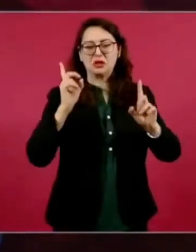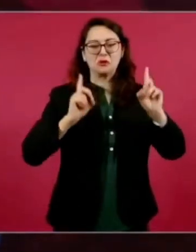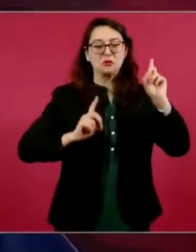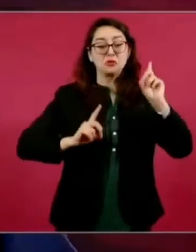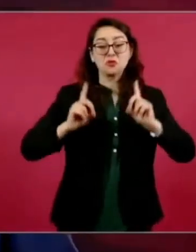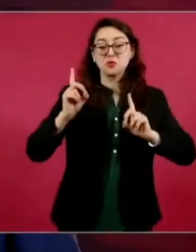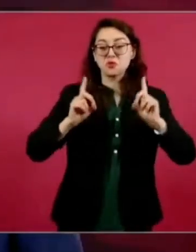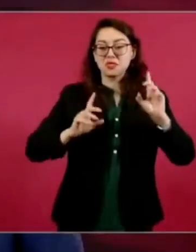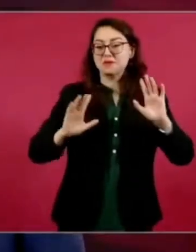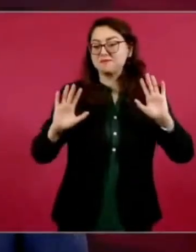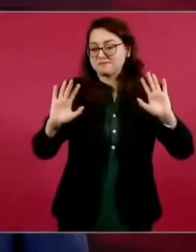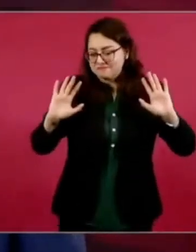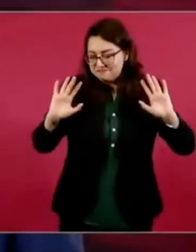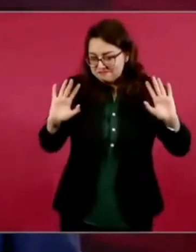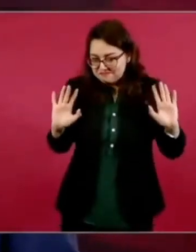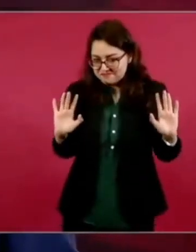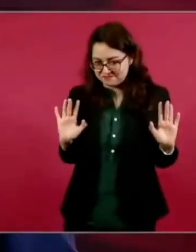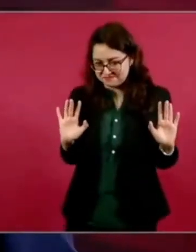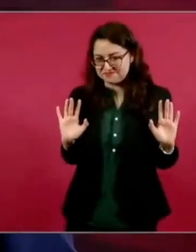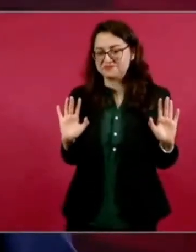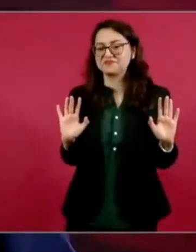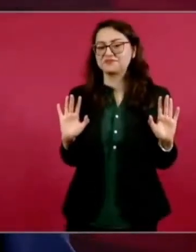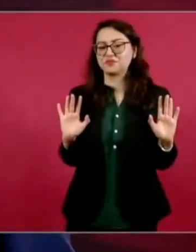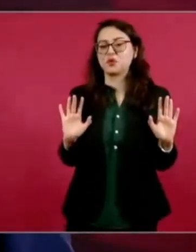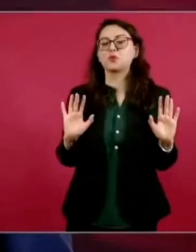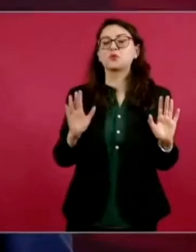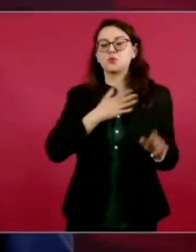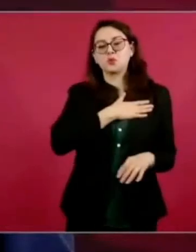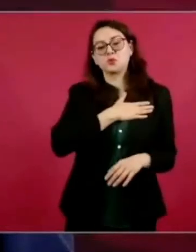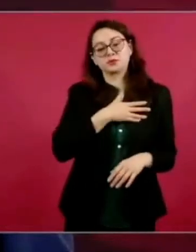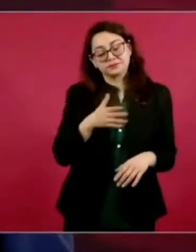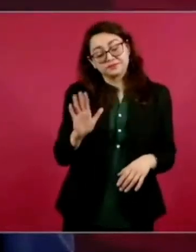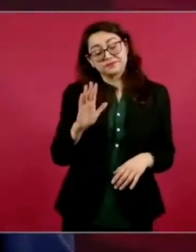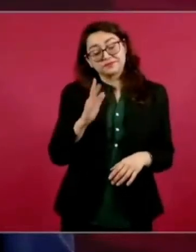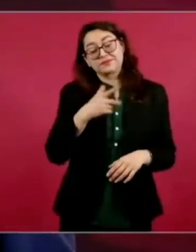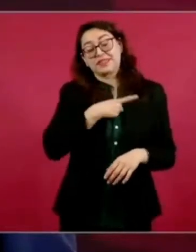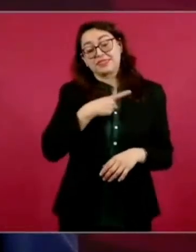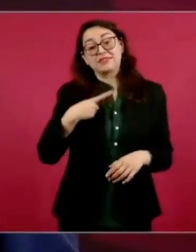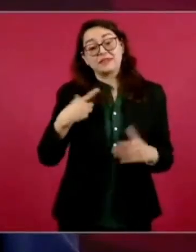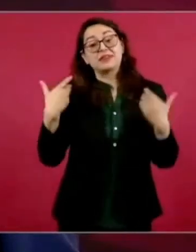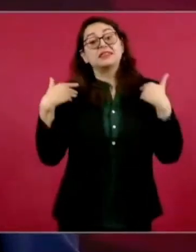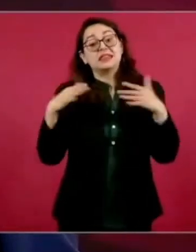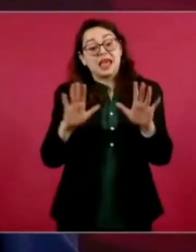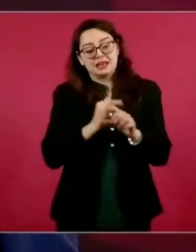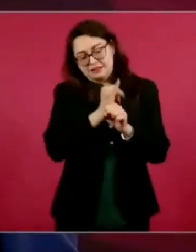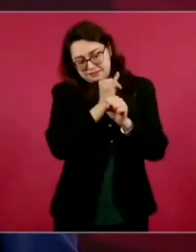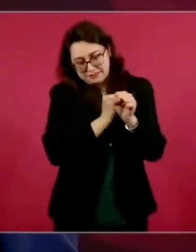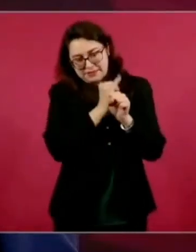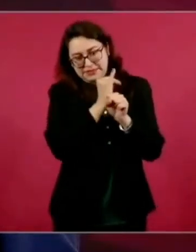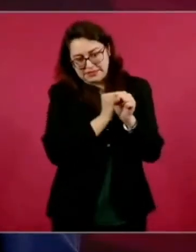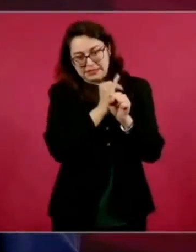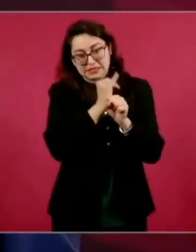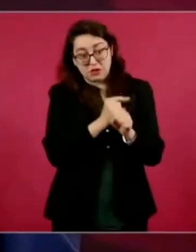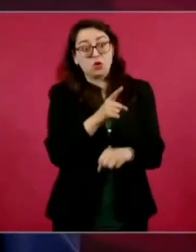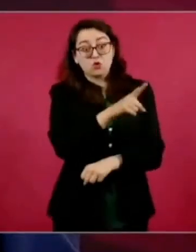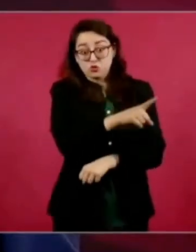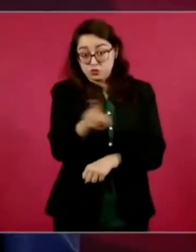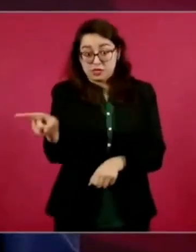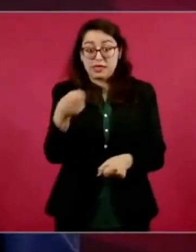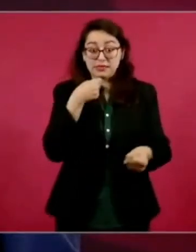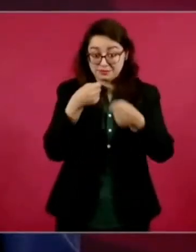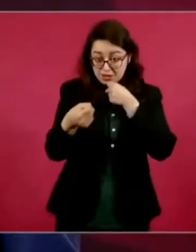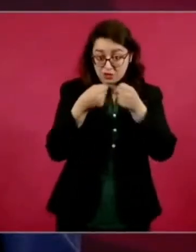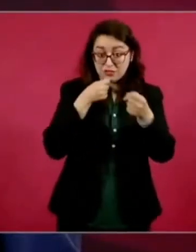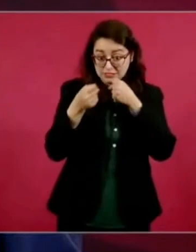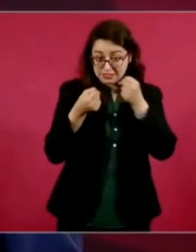Pero eso ya es un asunto de investigación, eso se los dejo a ustedes de tarea.